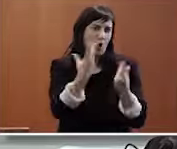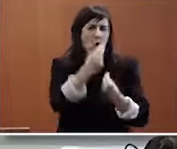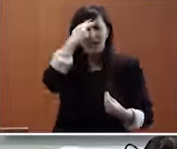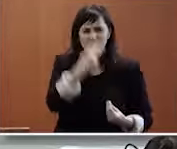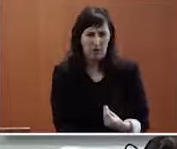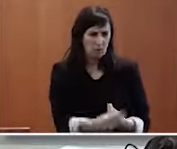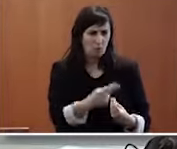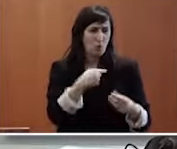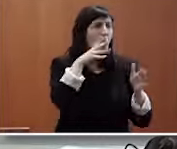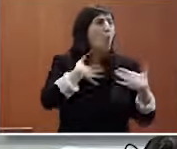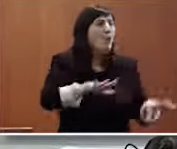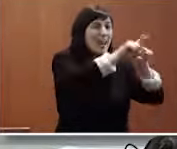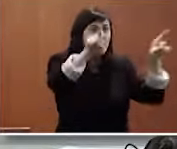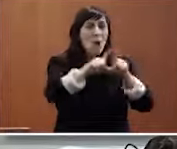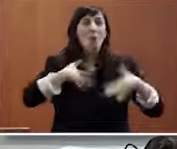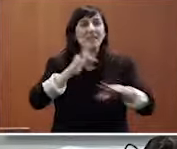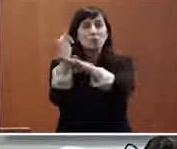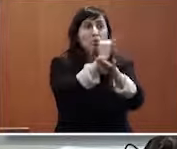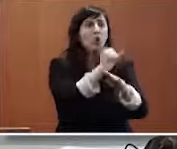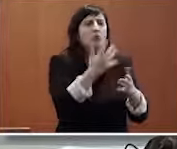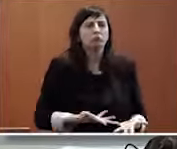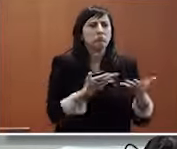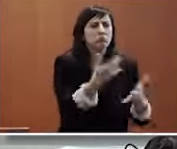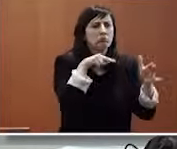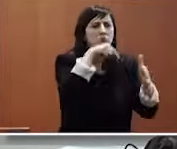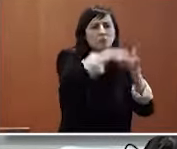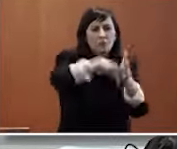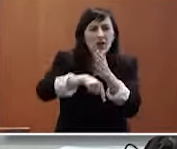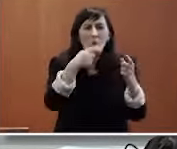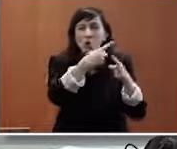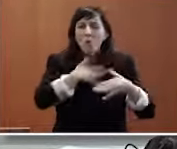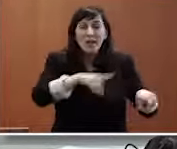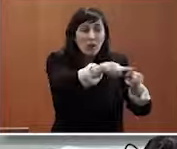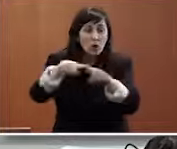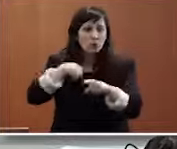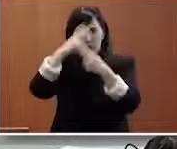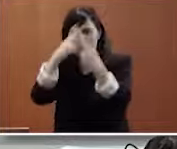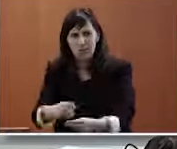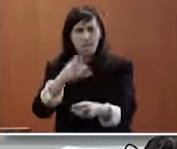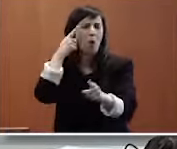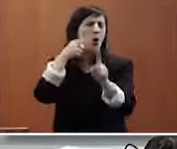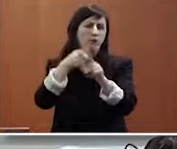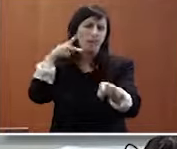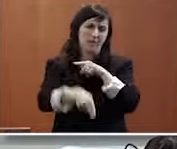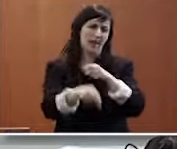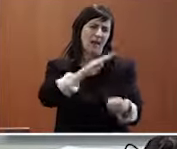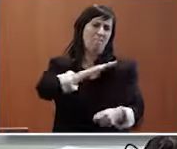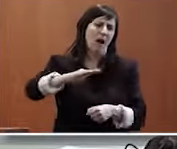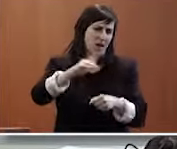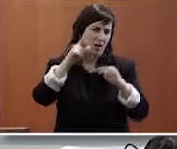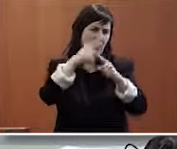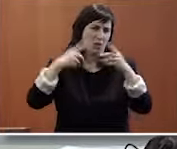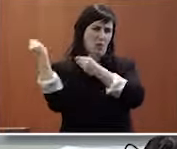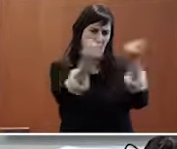respeto do medioambiente, procurando o mínimo impacto posible e allí onde se produce necesariamente ese impacto, compensándolo de la maneira debida,